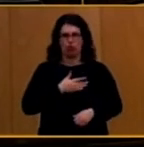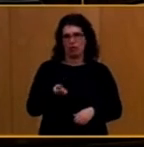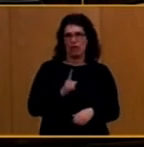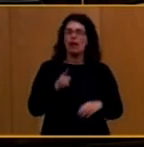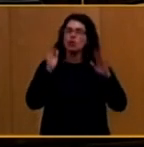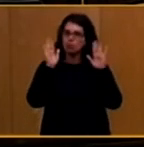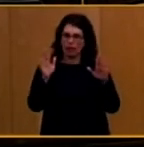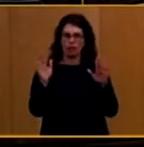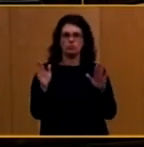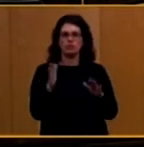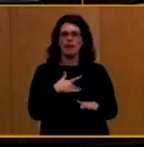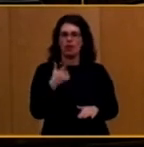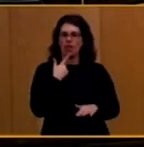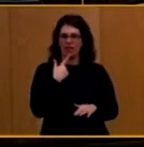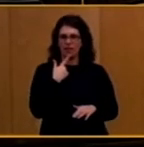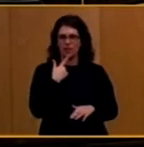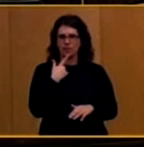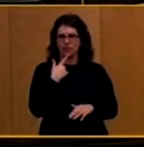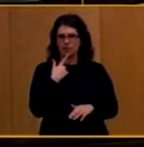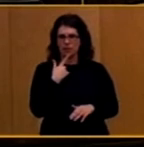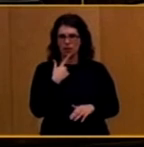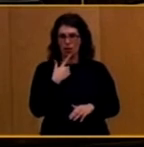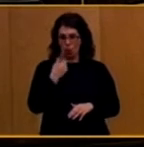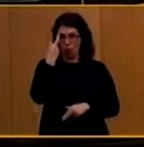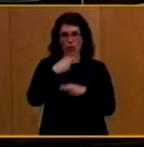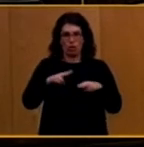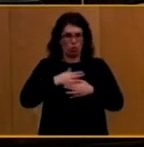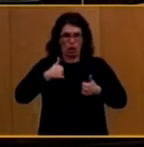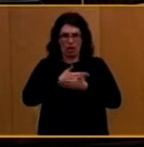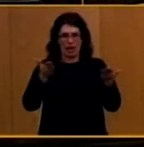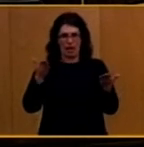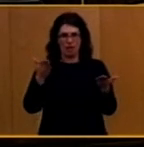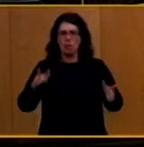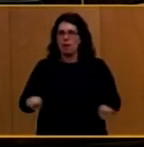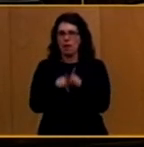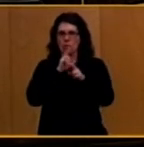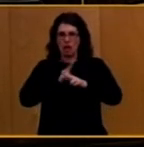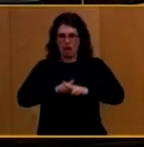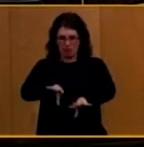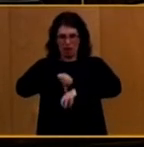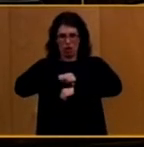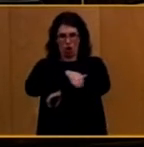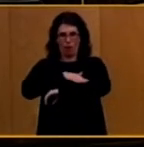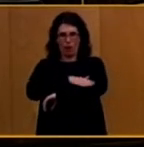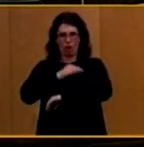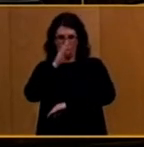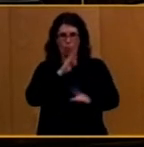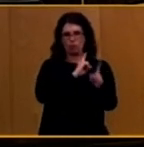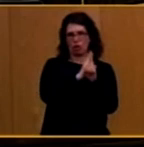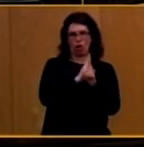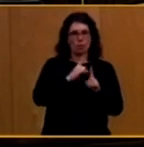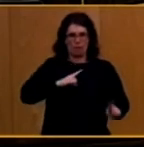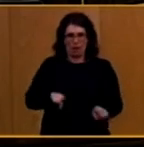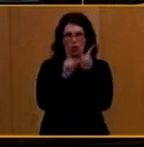el deber de cualquier político esté en el Gobierno o no esté en el Gobierno, pero si está en el Gobierno más, es